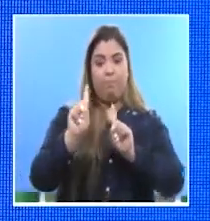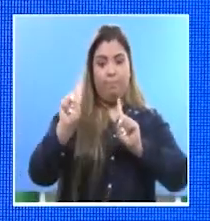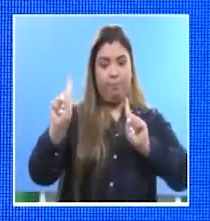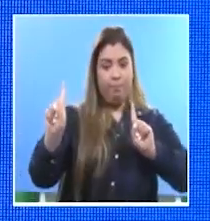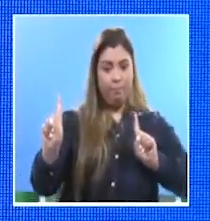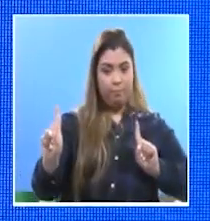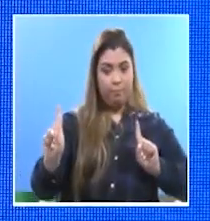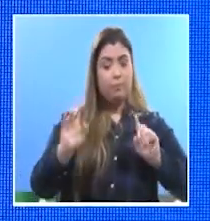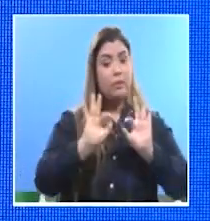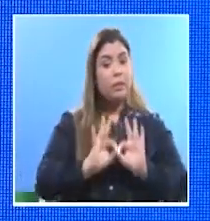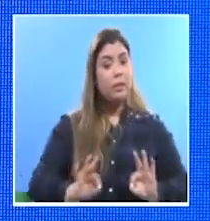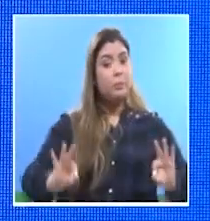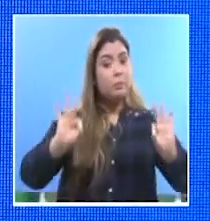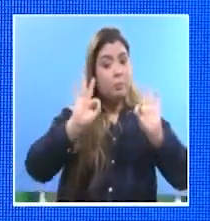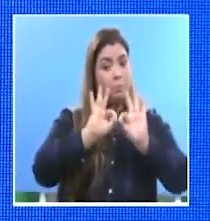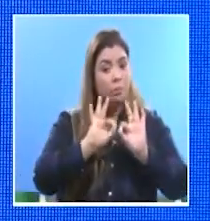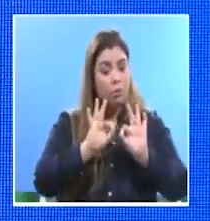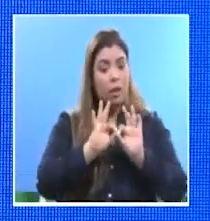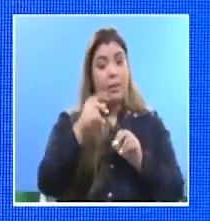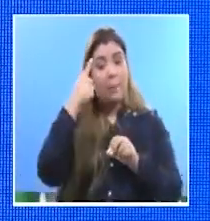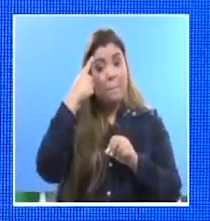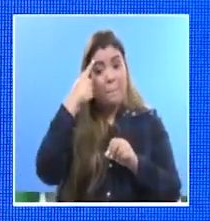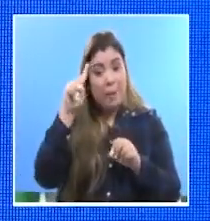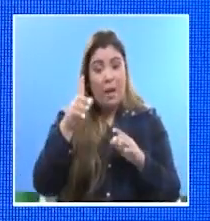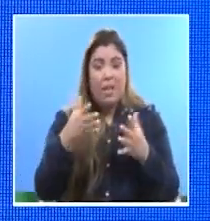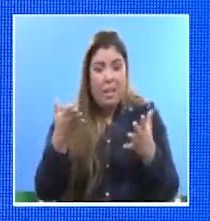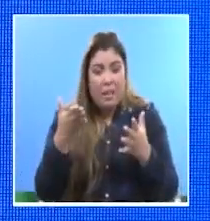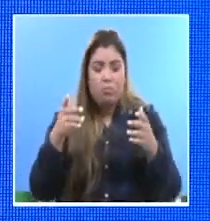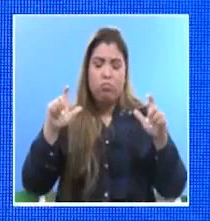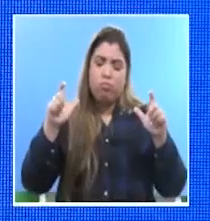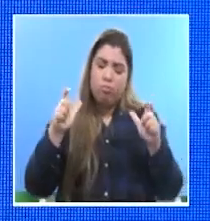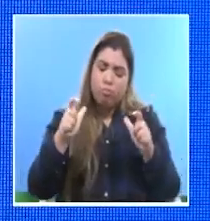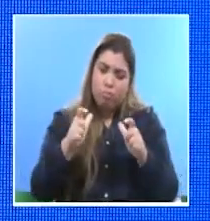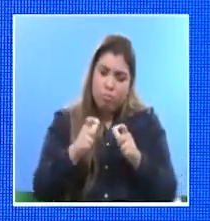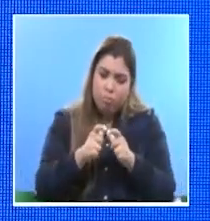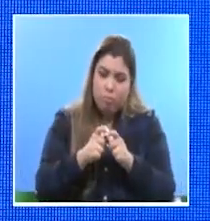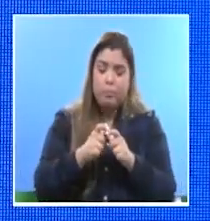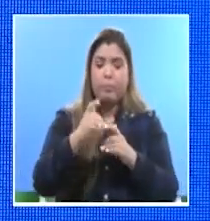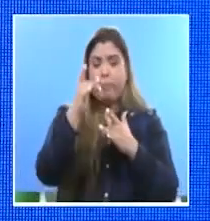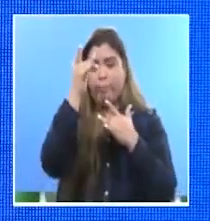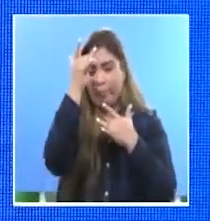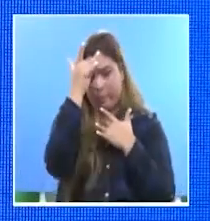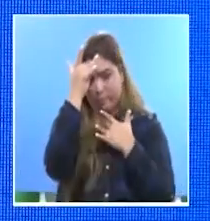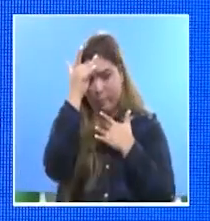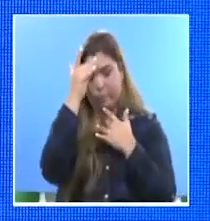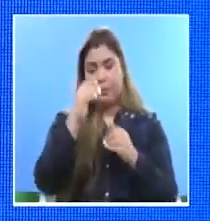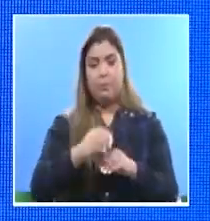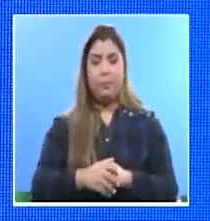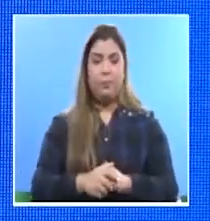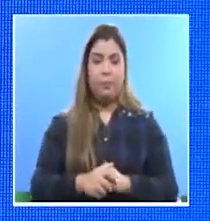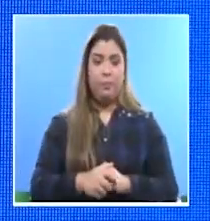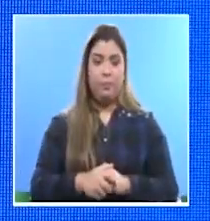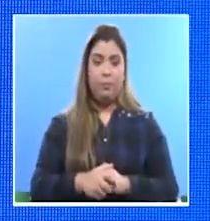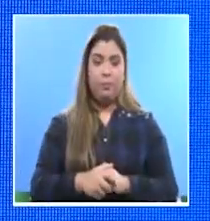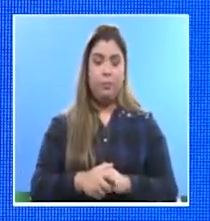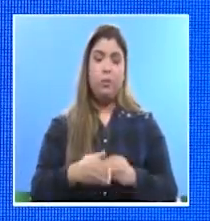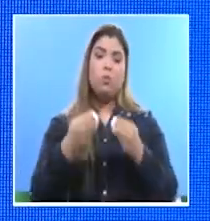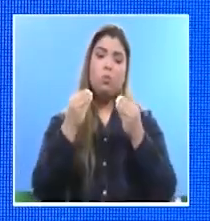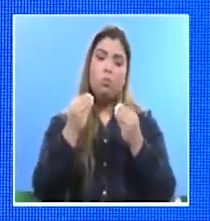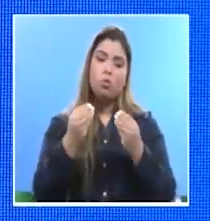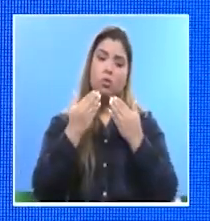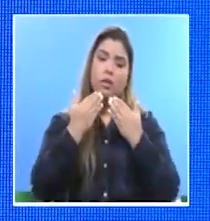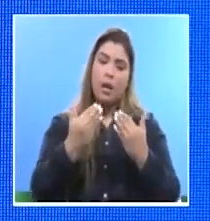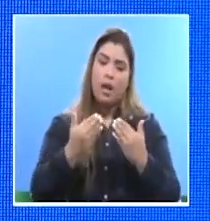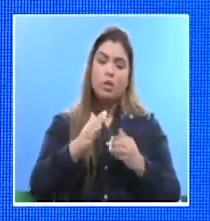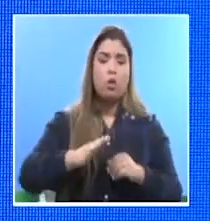que es necesaria para disminuir el riesgo de un posible contagio. Muchas gracias